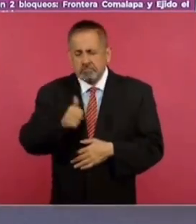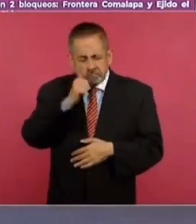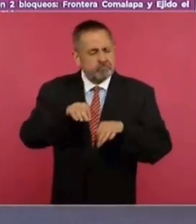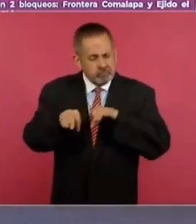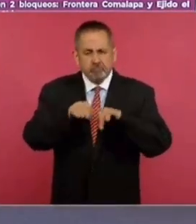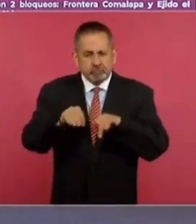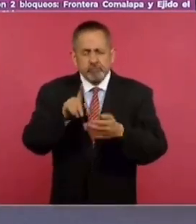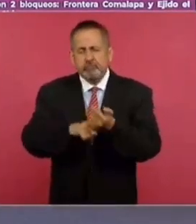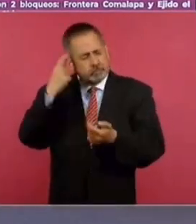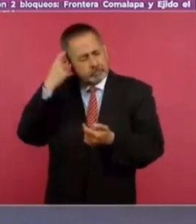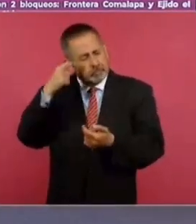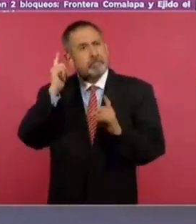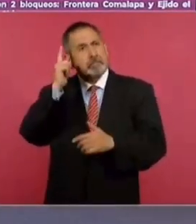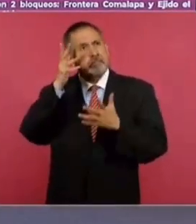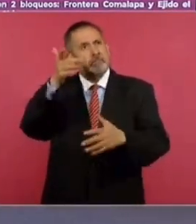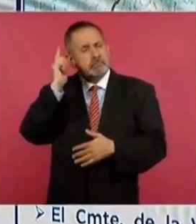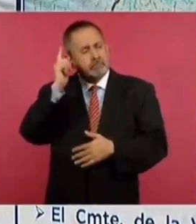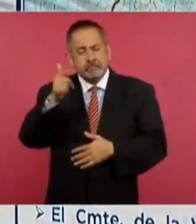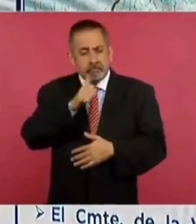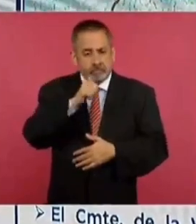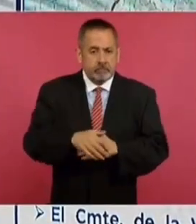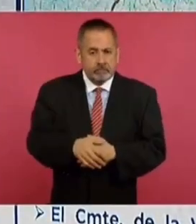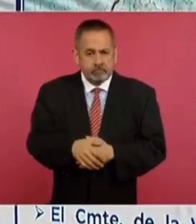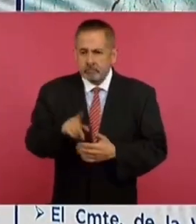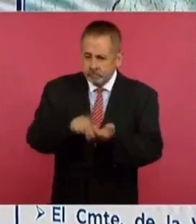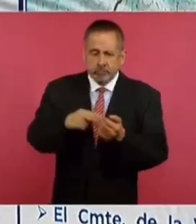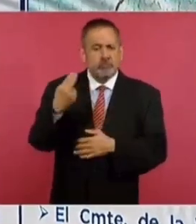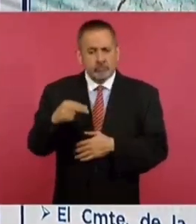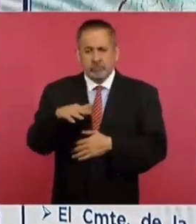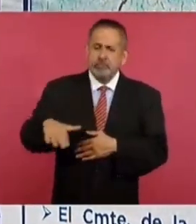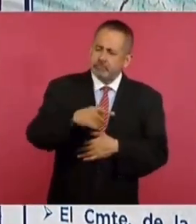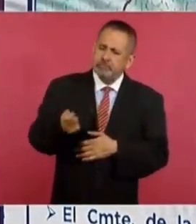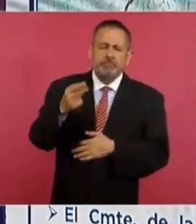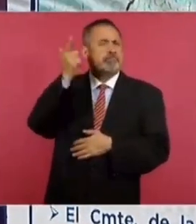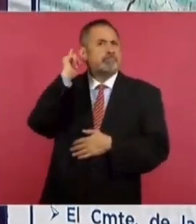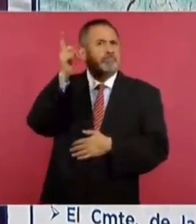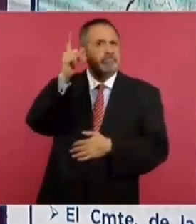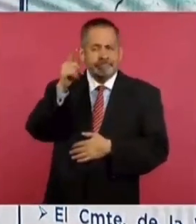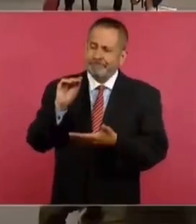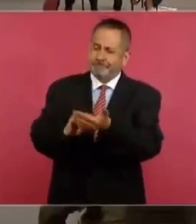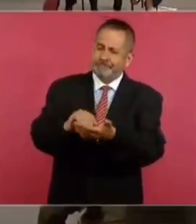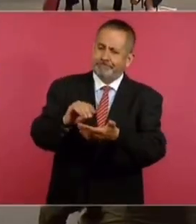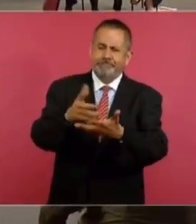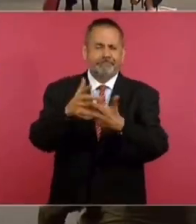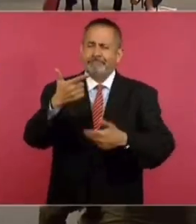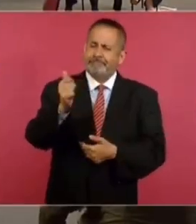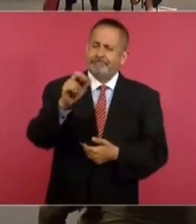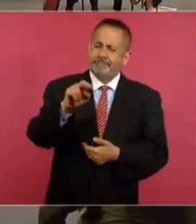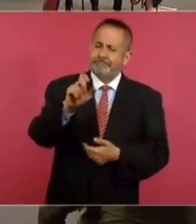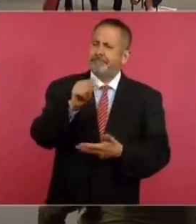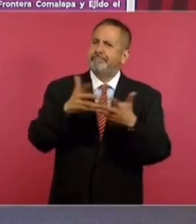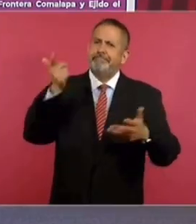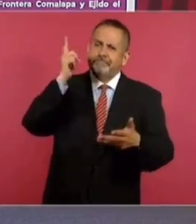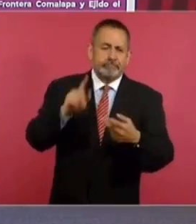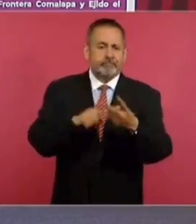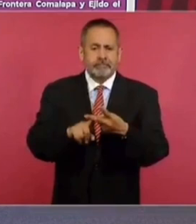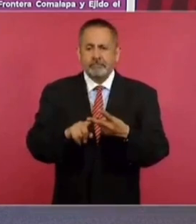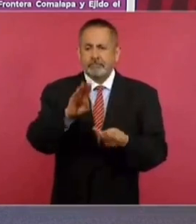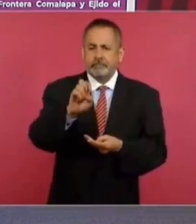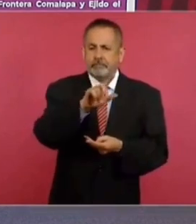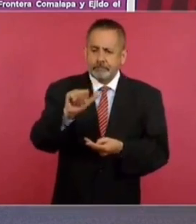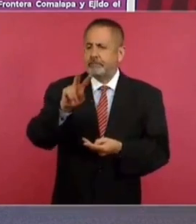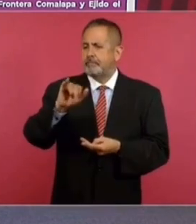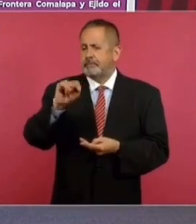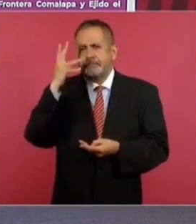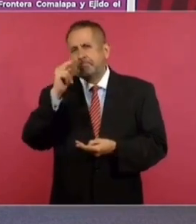tiene esperanza. Y le pone a sus pueblos nombres así. La Grandeza, Bella Vista,